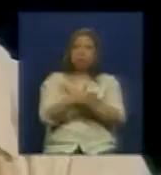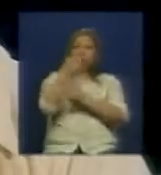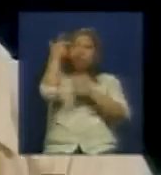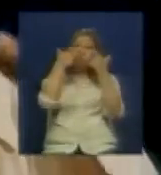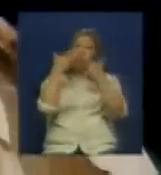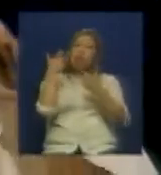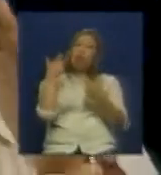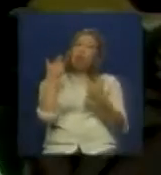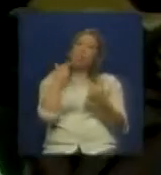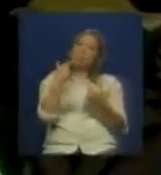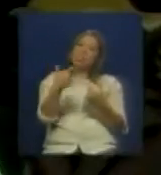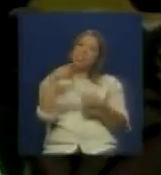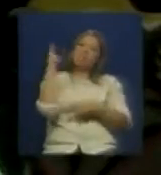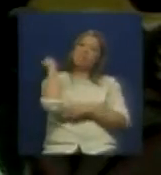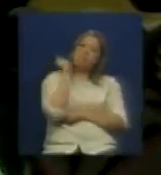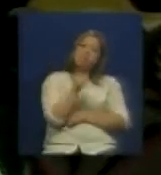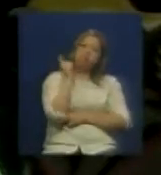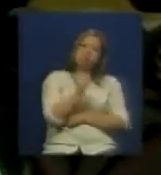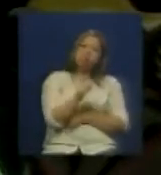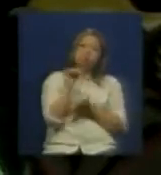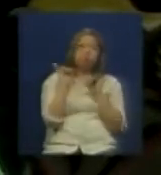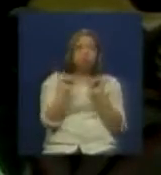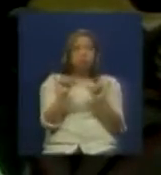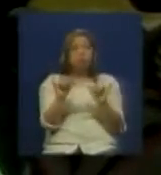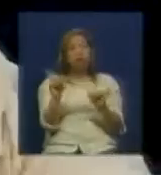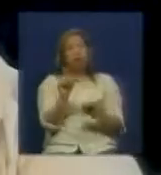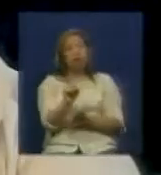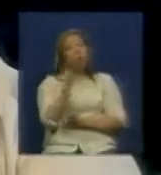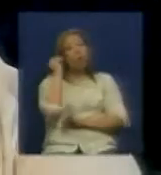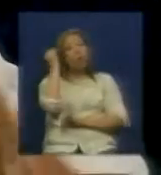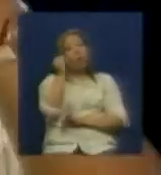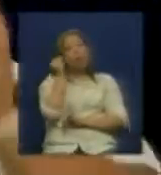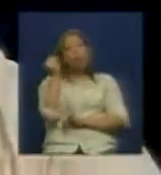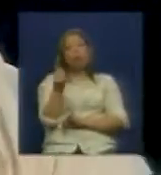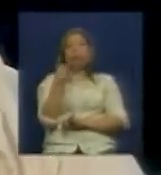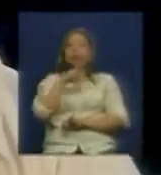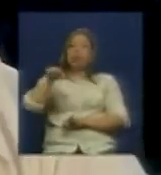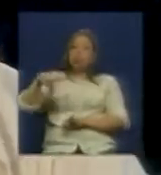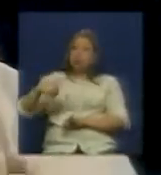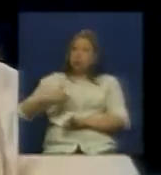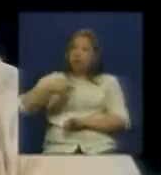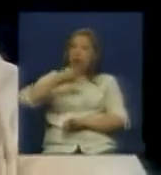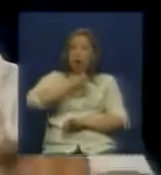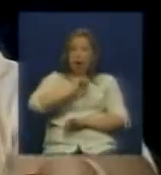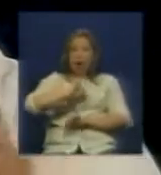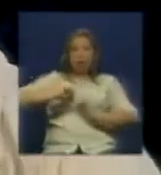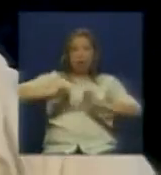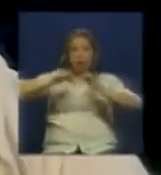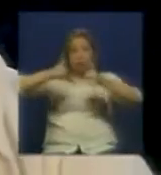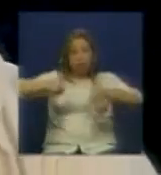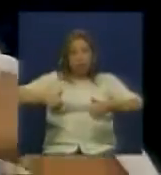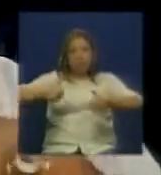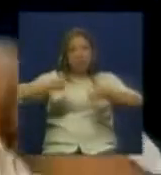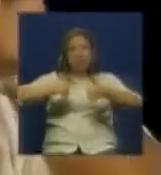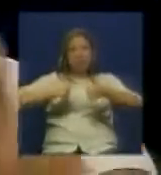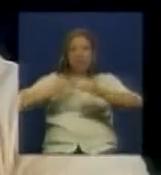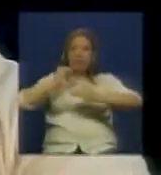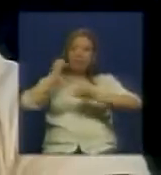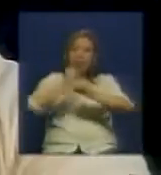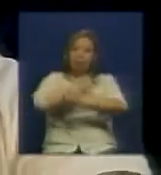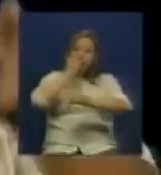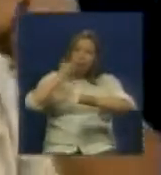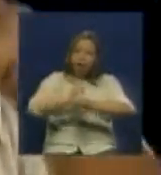ícono y desde ese punto de vista es desde allí desde las bases donde nosotros tenemos que empezar a emergir nosotros